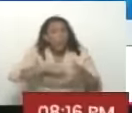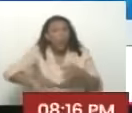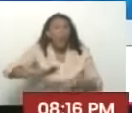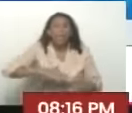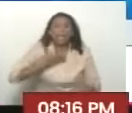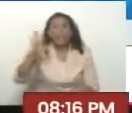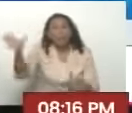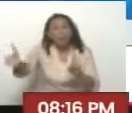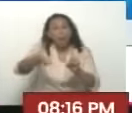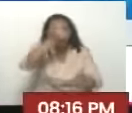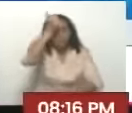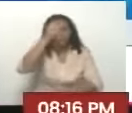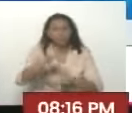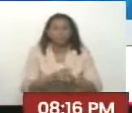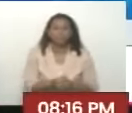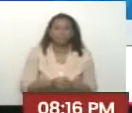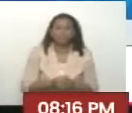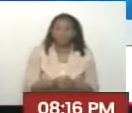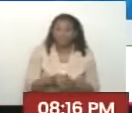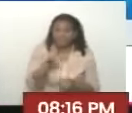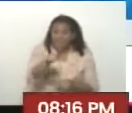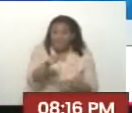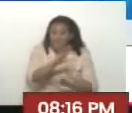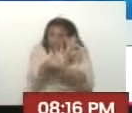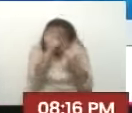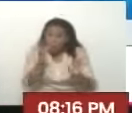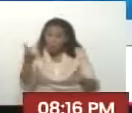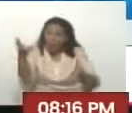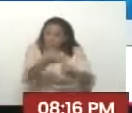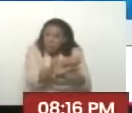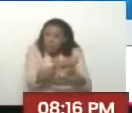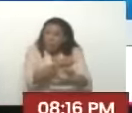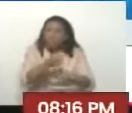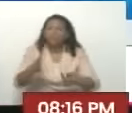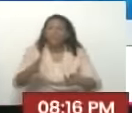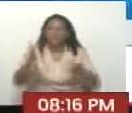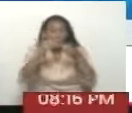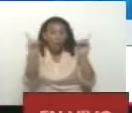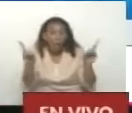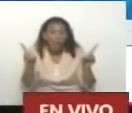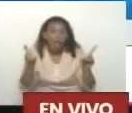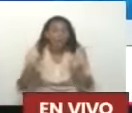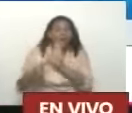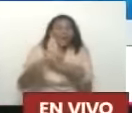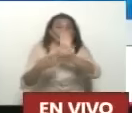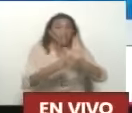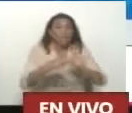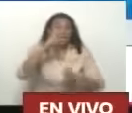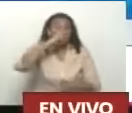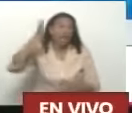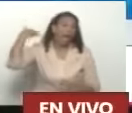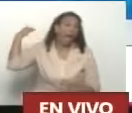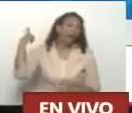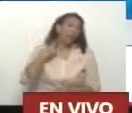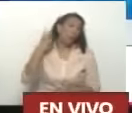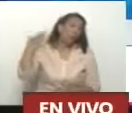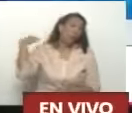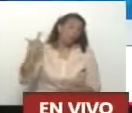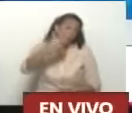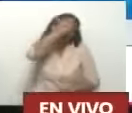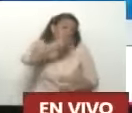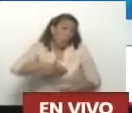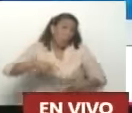Objetivo Desde esta perspectiva La llamada Democracia Representativa Digo yo